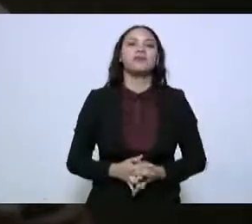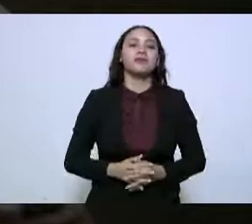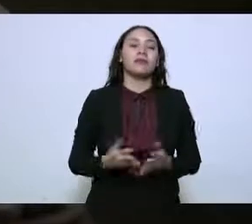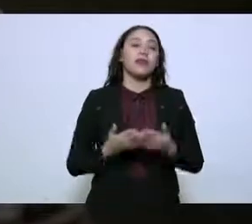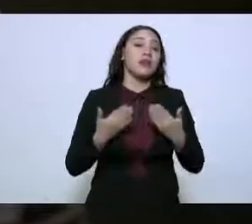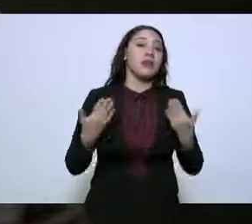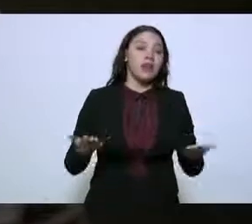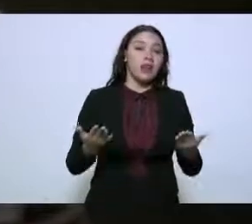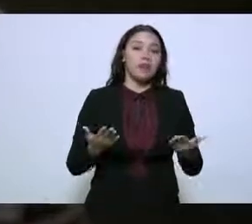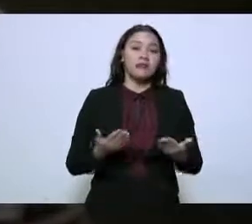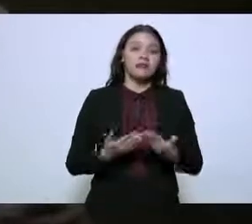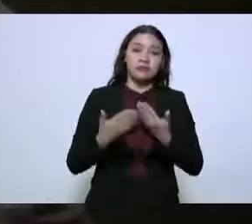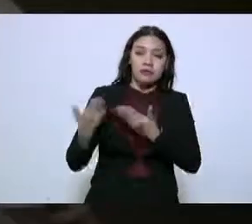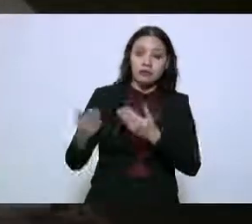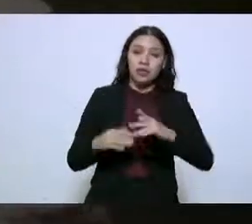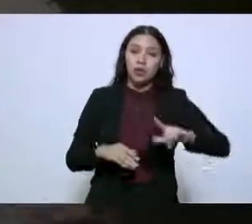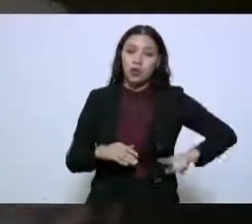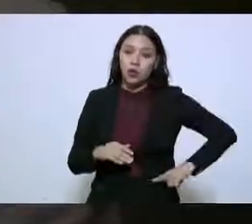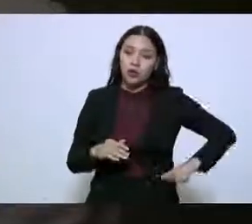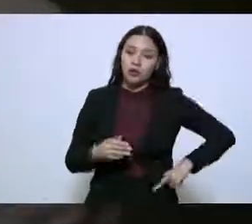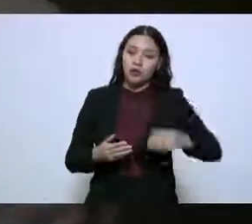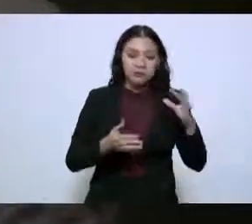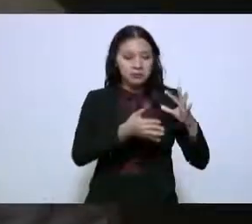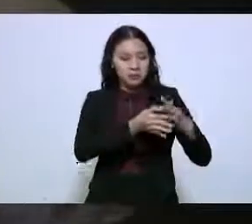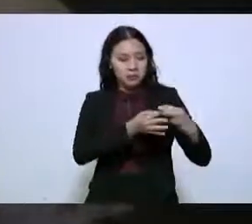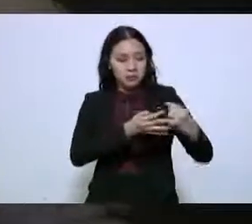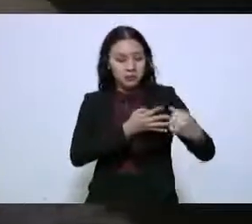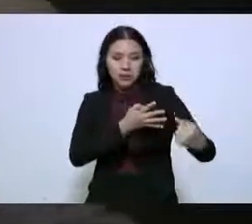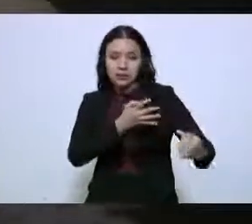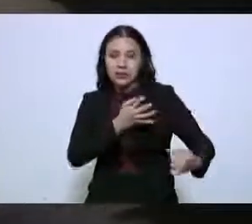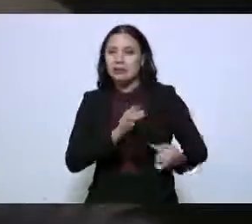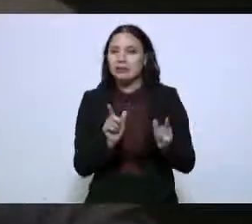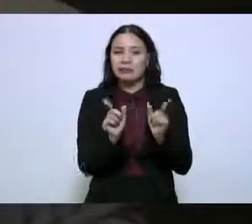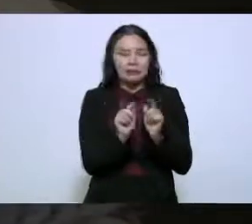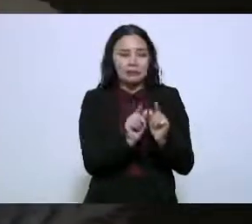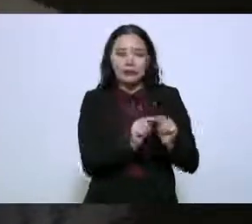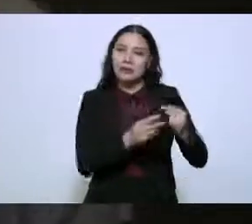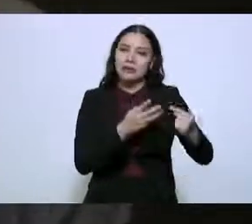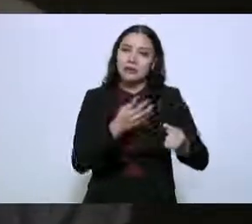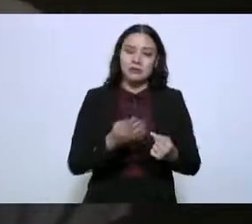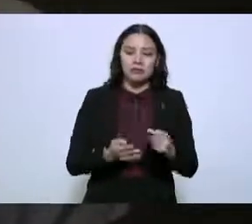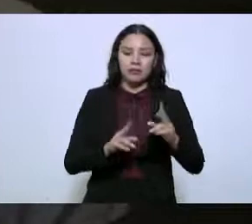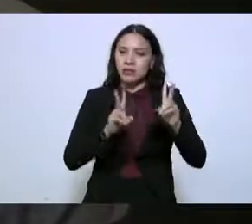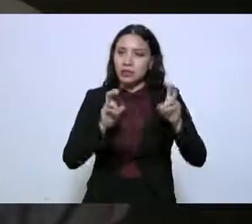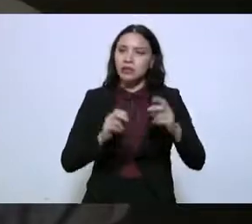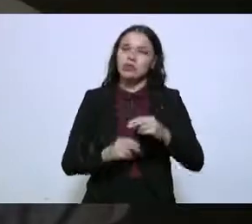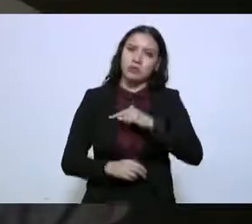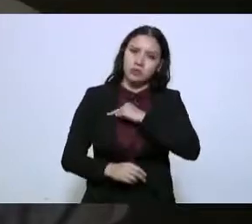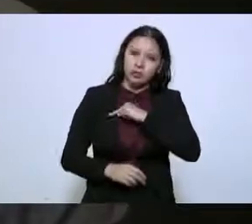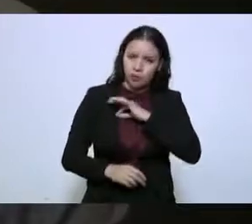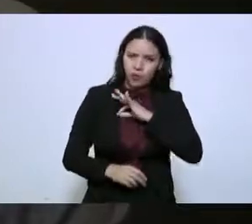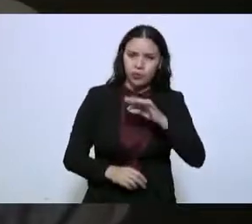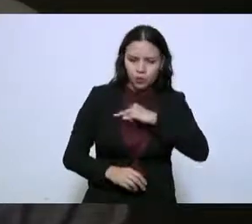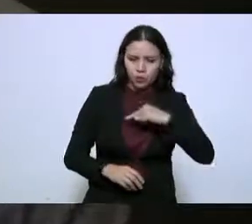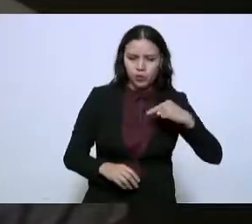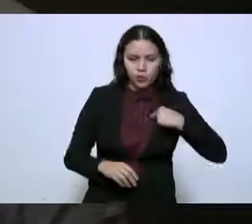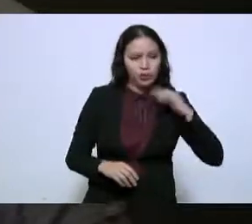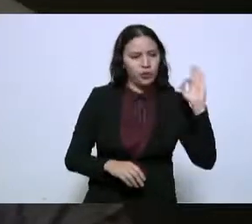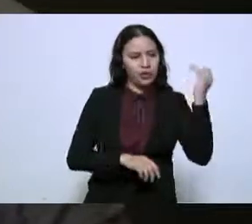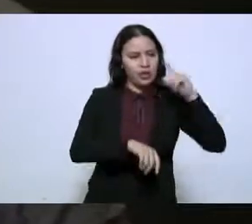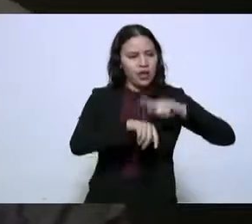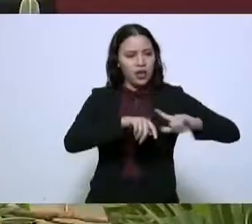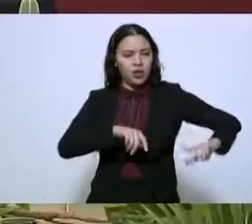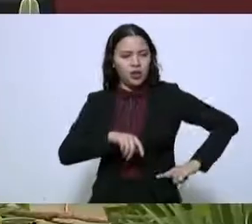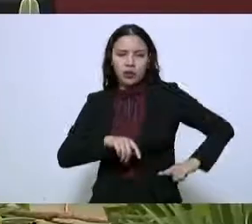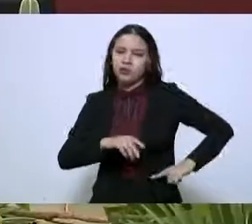Entonces, señor gobernador, en todos esos temas que acabo de rápidamente enumerar, pues cuente con nosotros, tenemos la infraestructura para hacerlo.